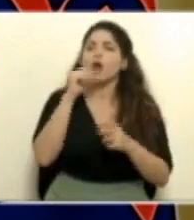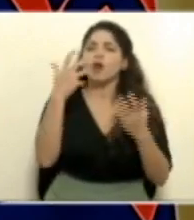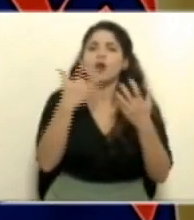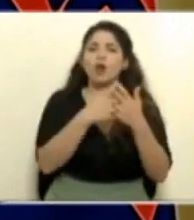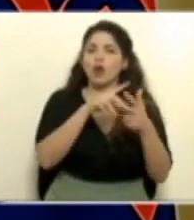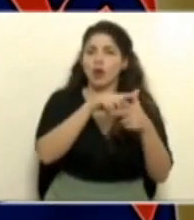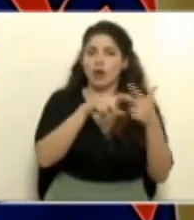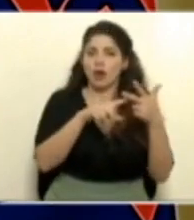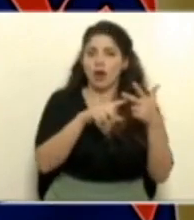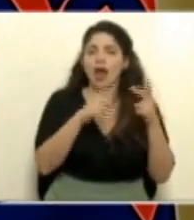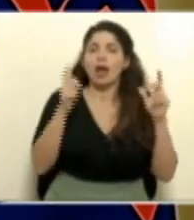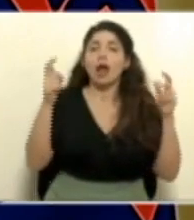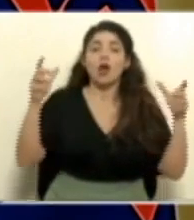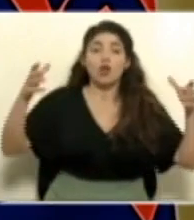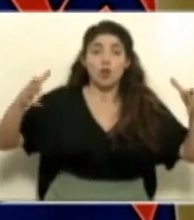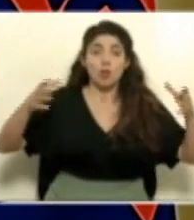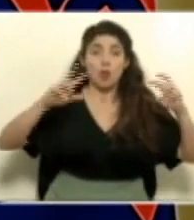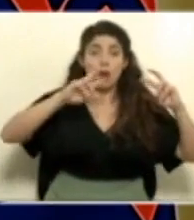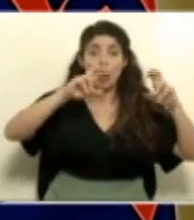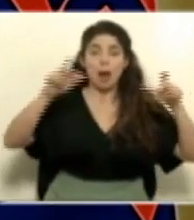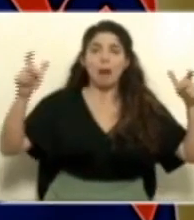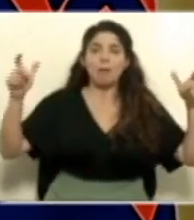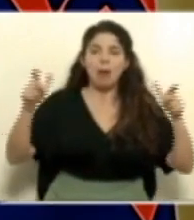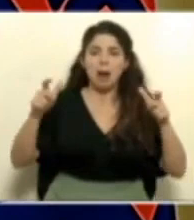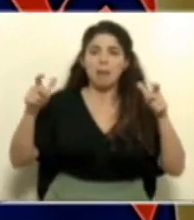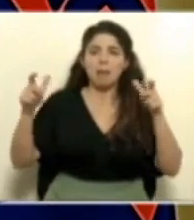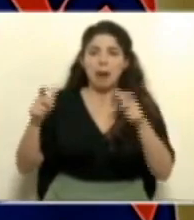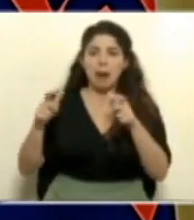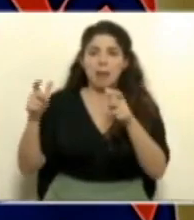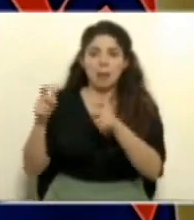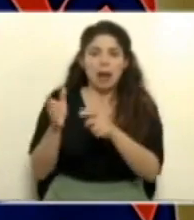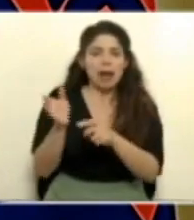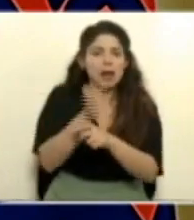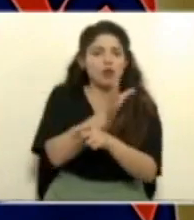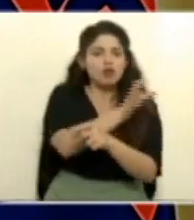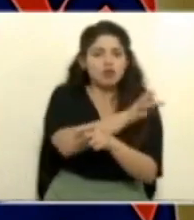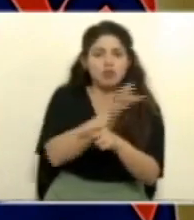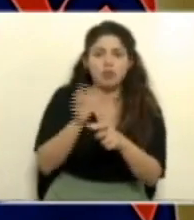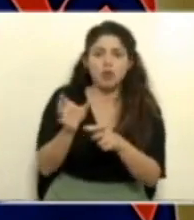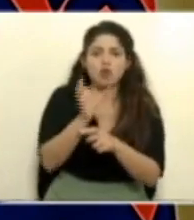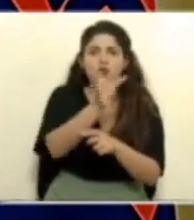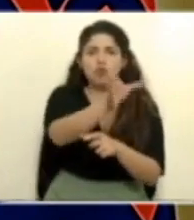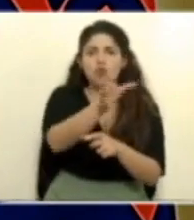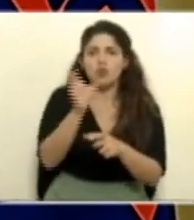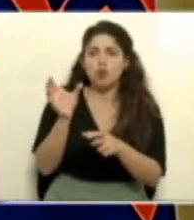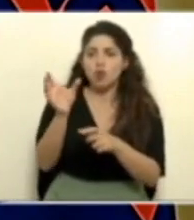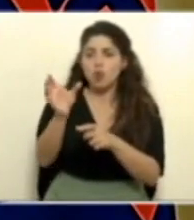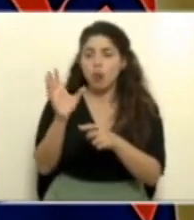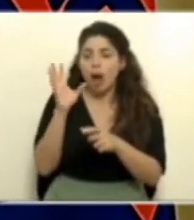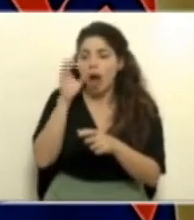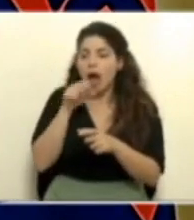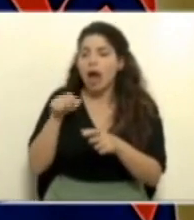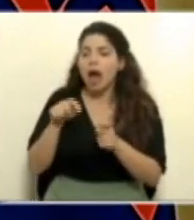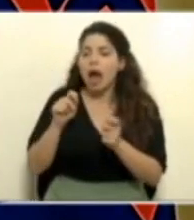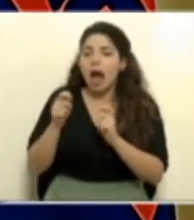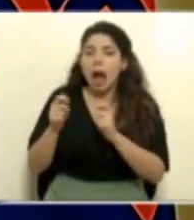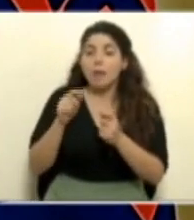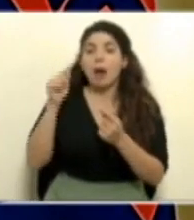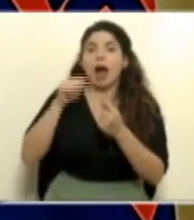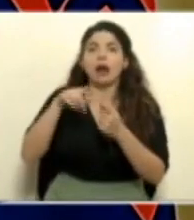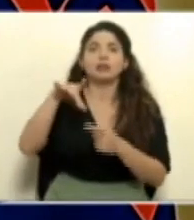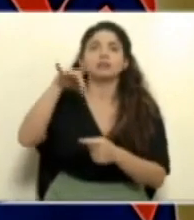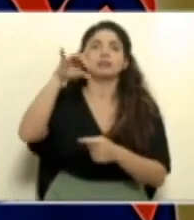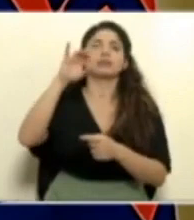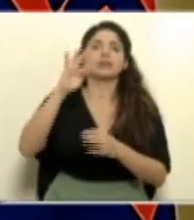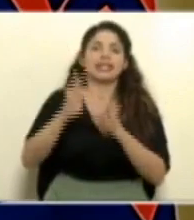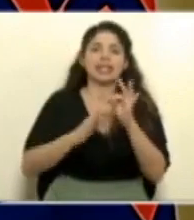así vamos filtrando, por así decirlo, las diferentes variantes para tratar de conseguir las variantes emergentes, en este caso, la variante delta.